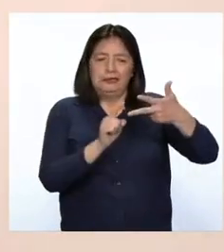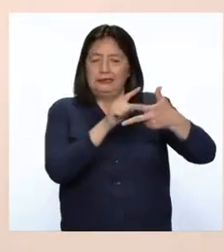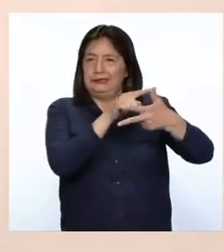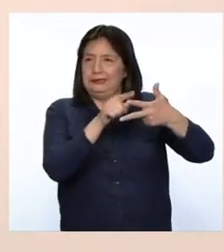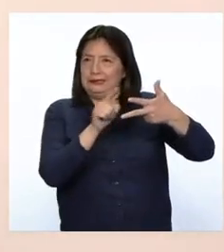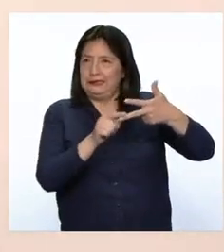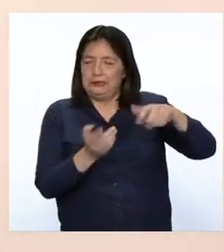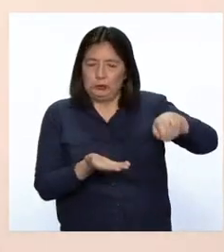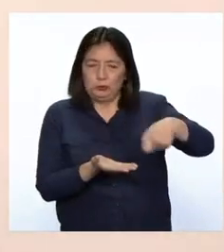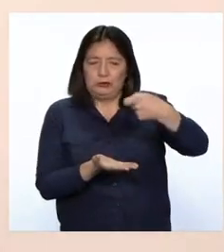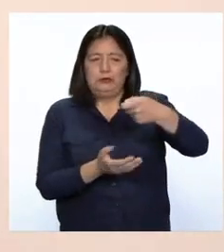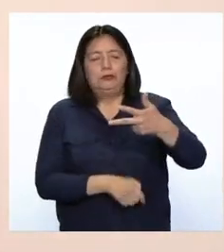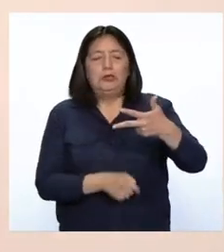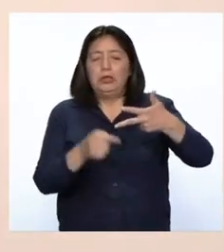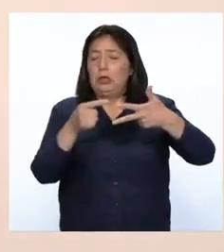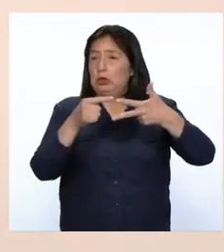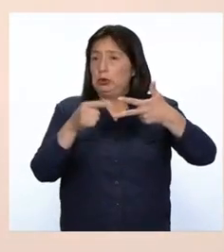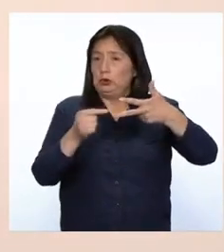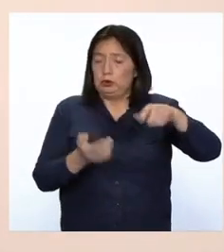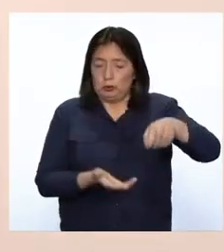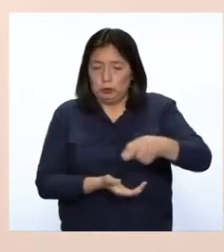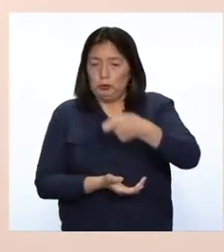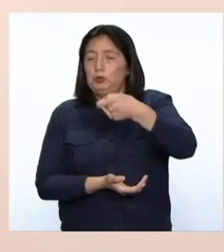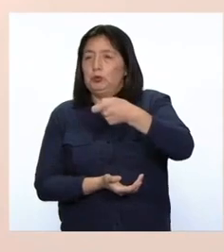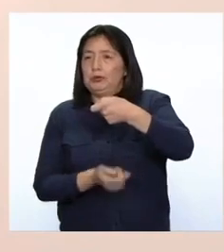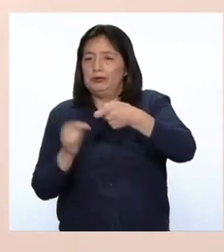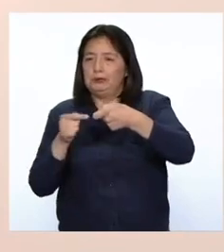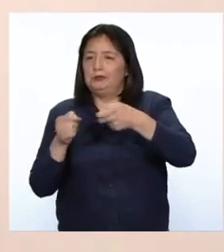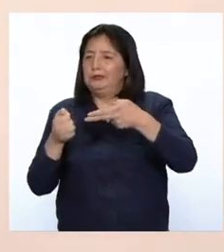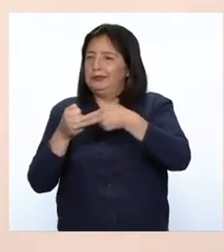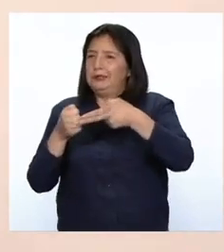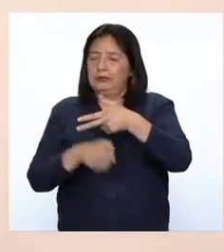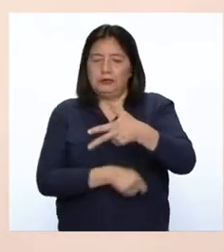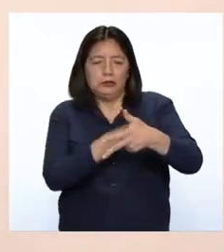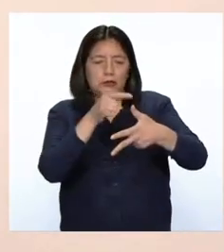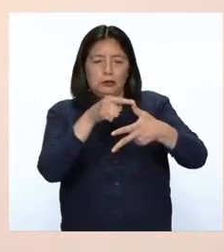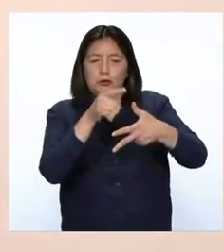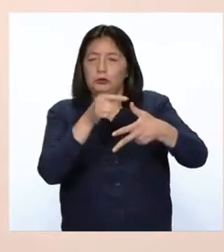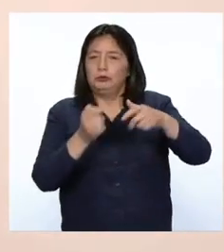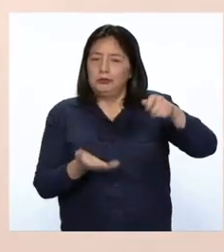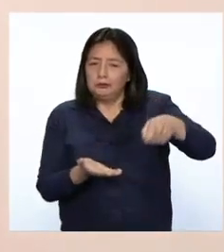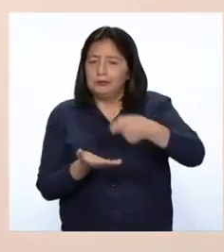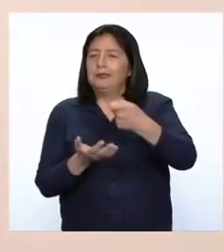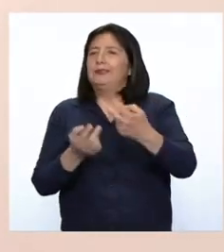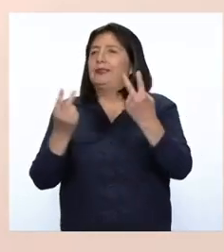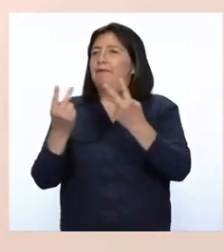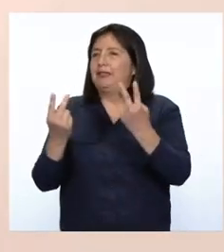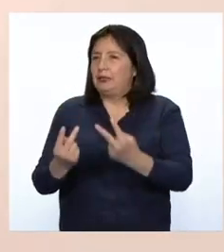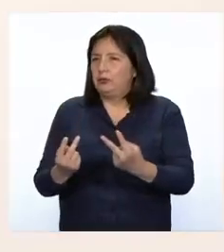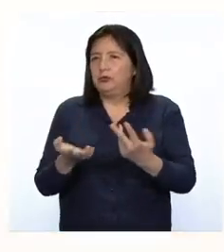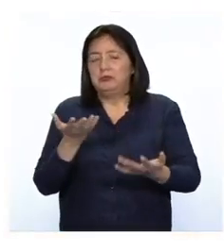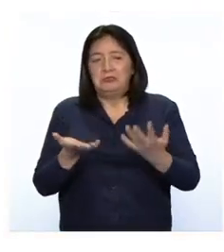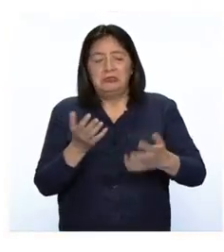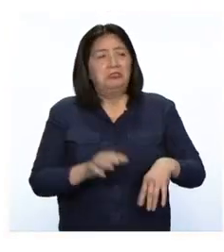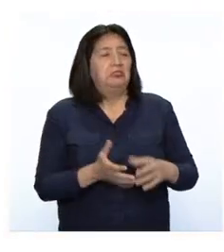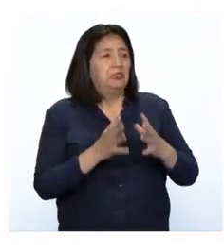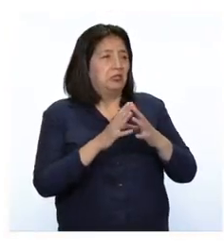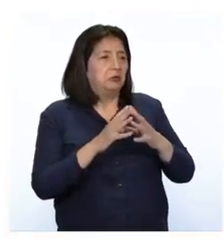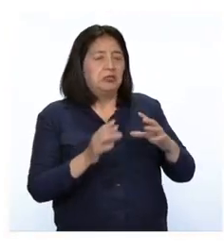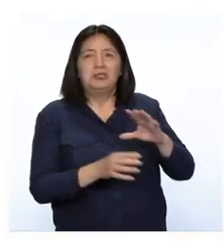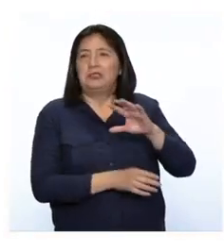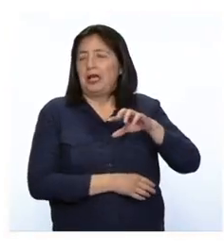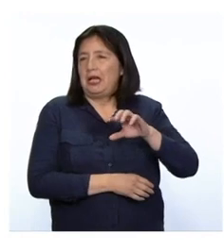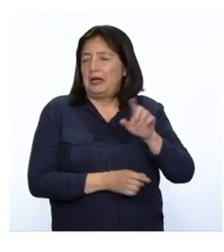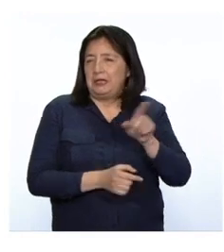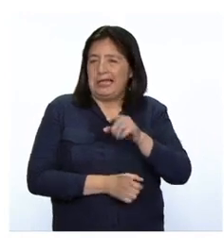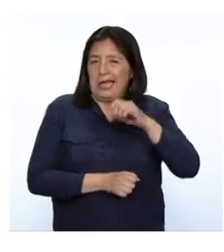alimento. Dos cucharadas de alimento rico en hierro más una cucharada de verdura, que bien podría ser zapallitos, zanahoria o